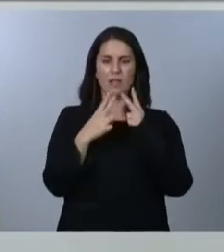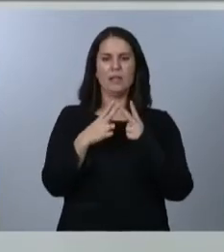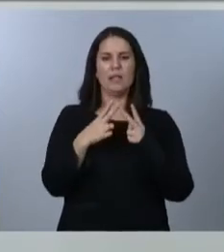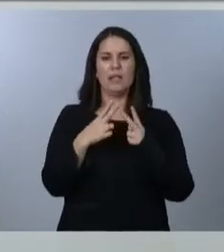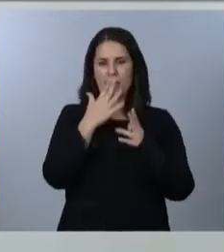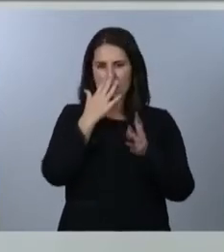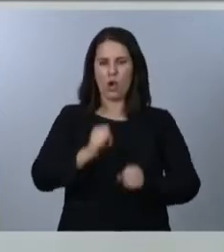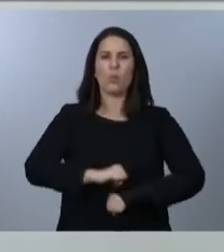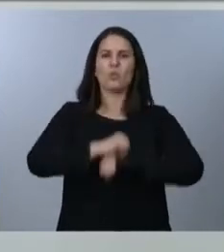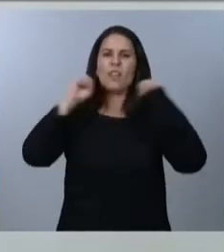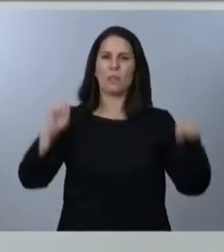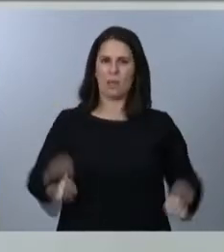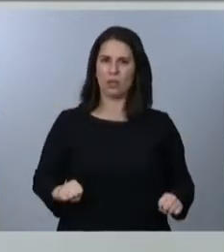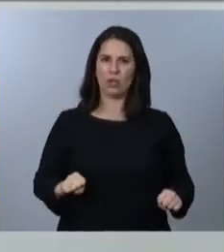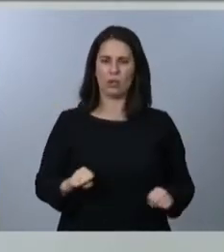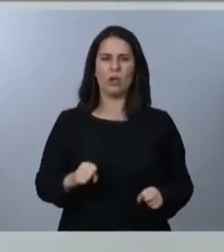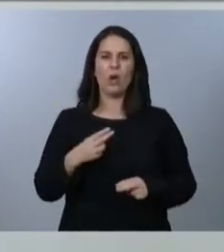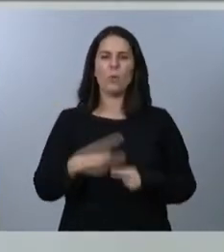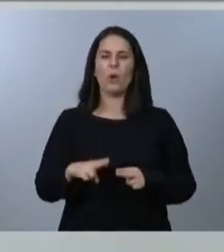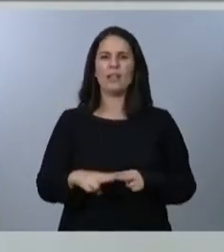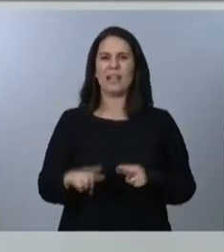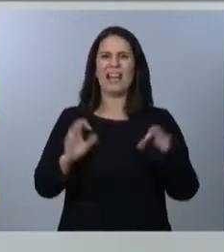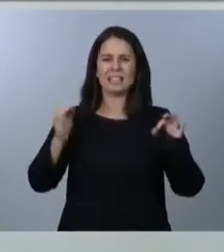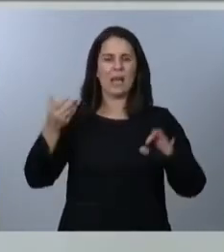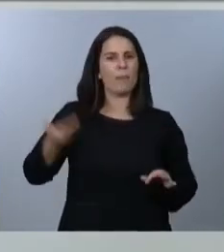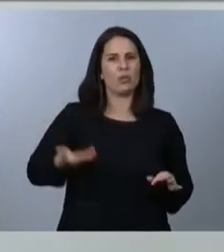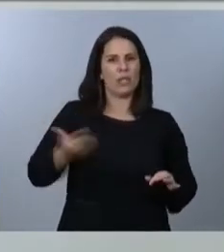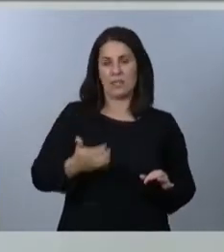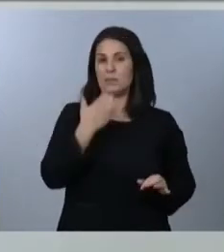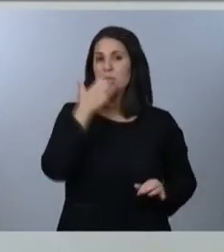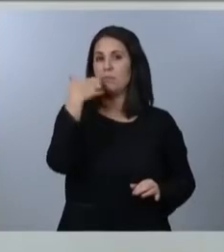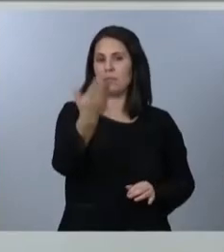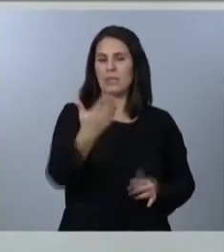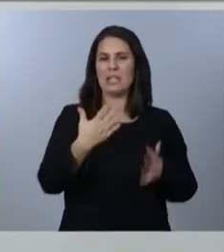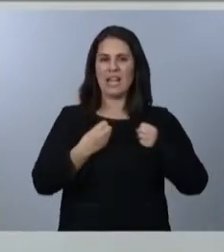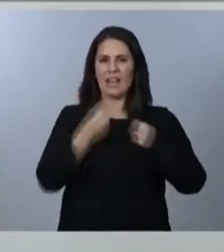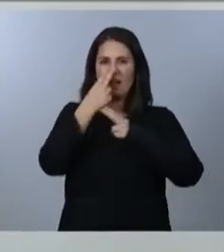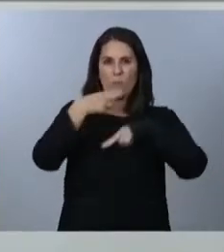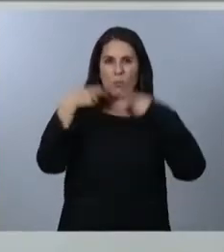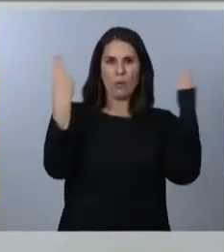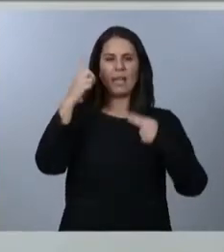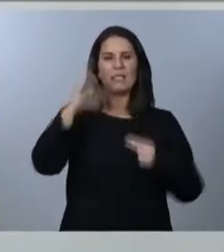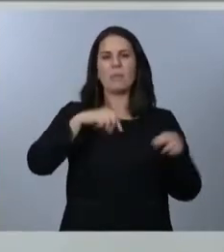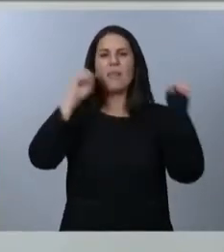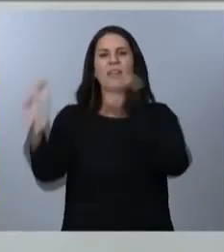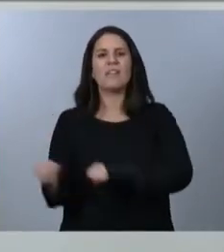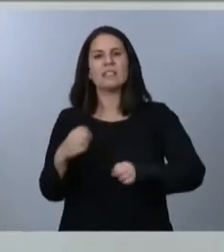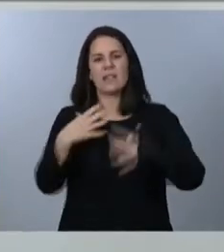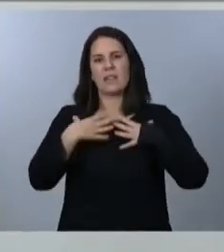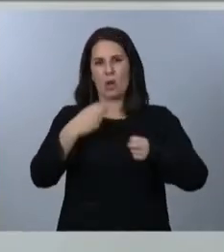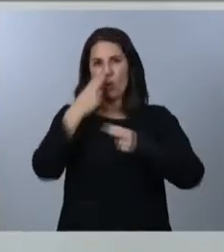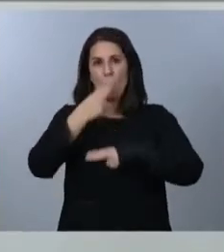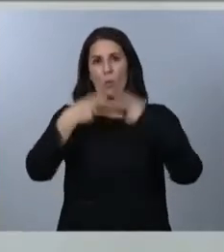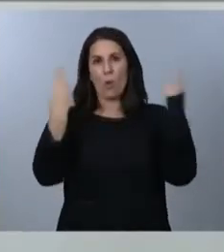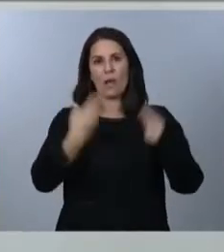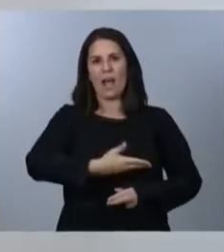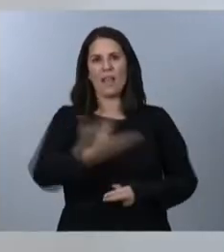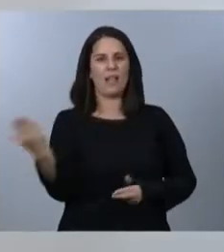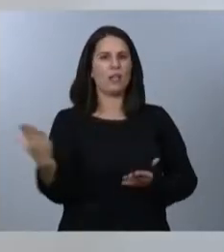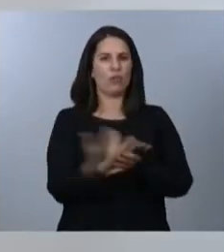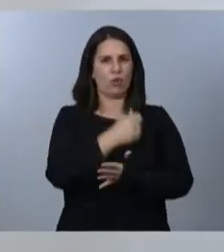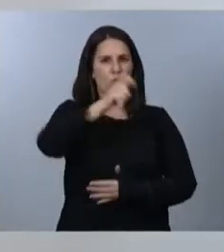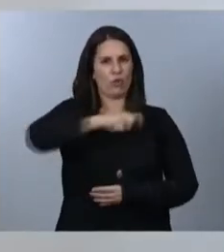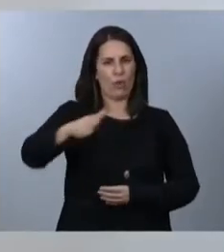de políticas tan importantes como es la sanidad pública y la defensa de la salud pública del conjunto de los ciudadanos. De esas